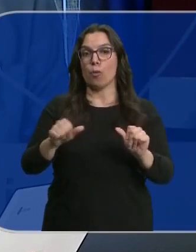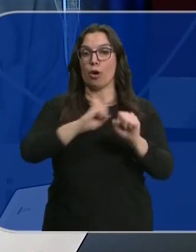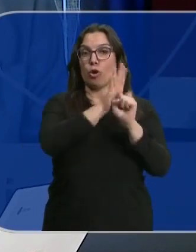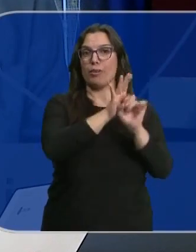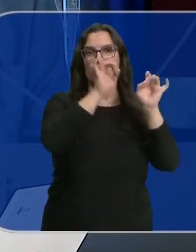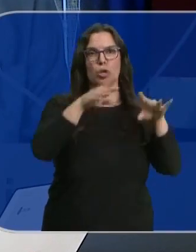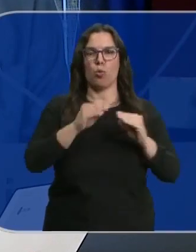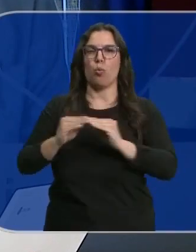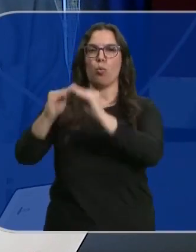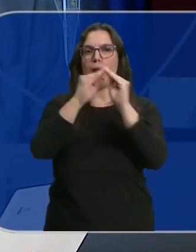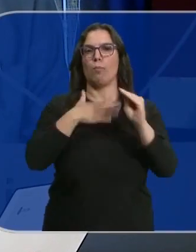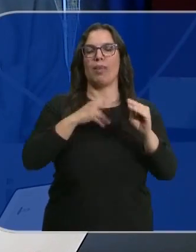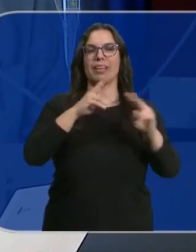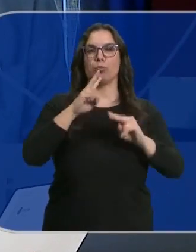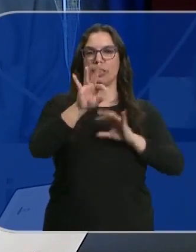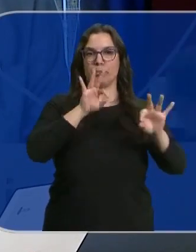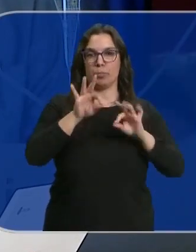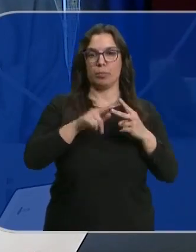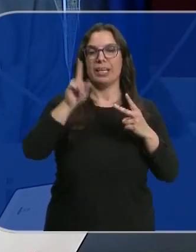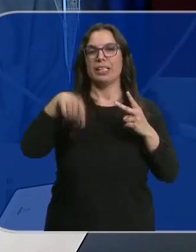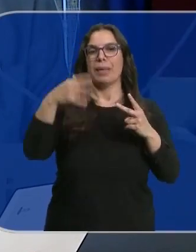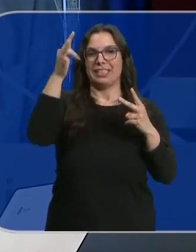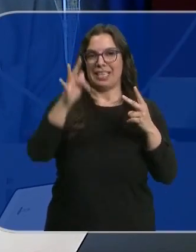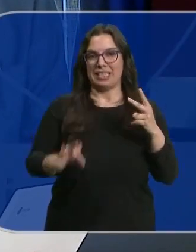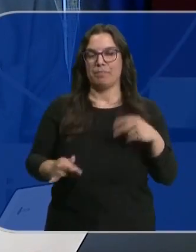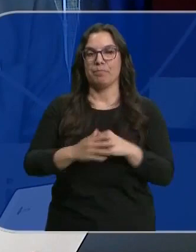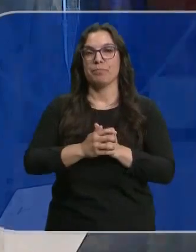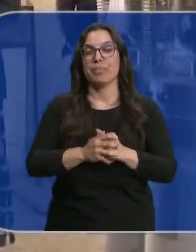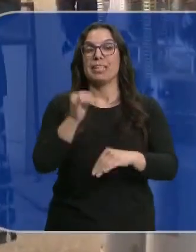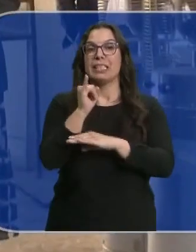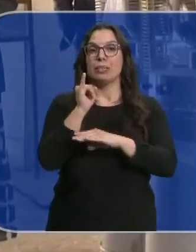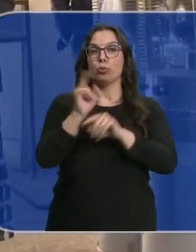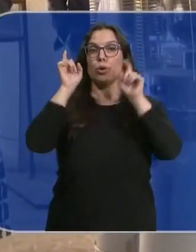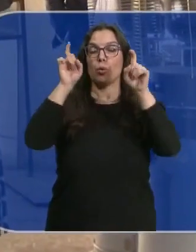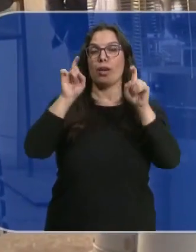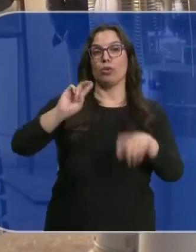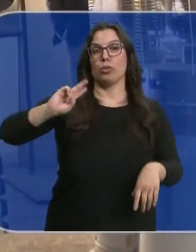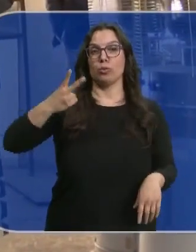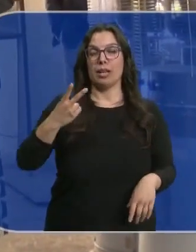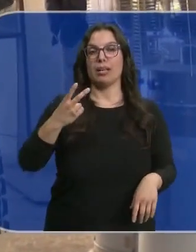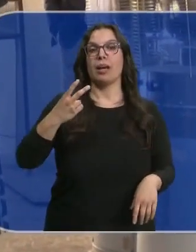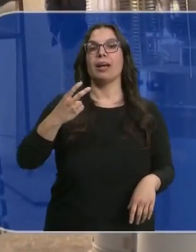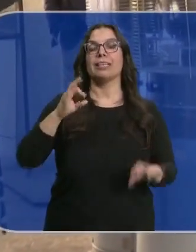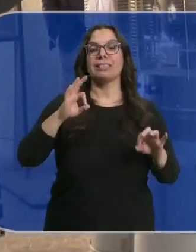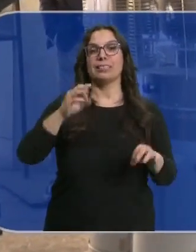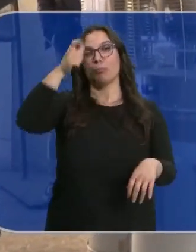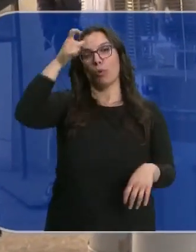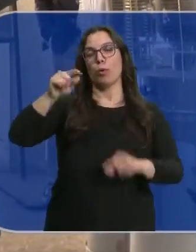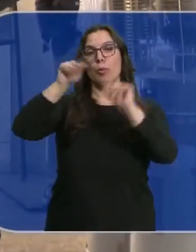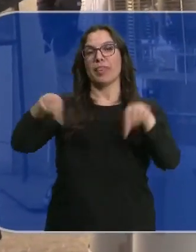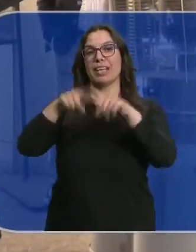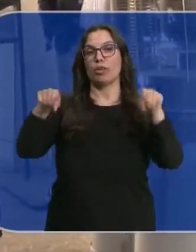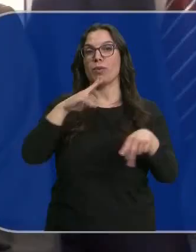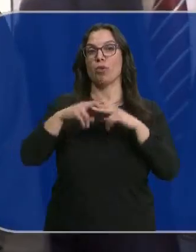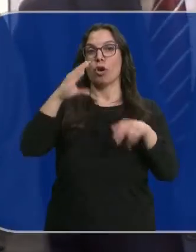pandemia con más opciones de respuesta y preguntas tipo TEPS. Y el Instituto de Educación Secundaria Cauca Romana de Coca en Segovia